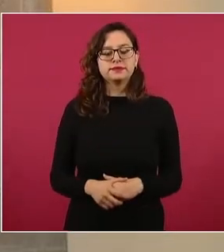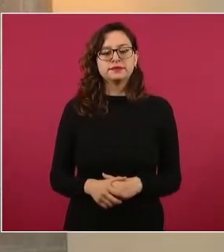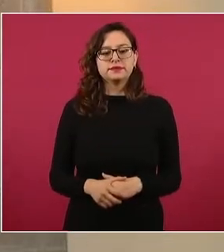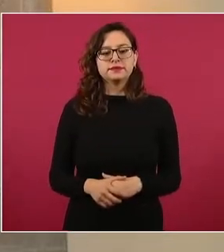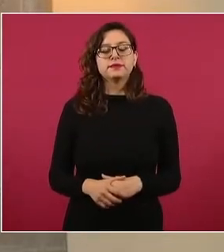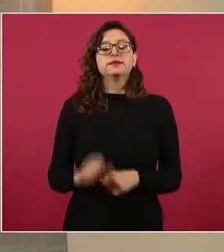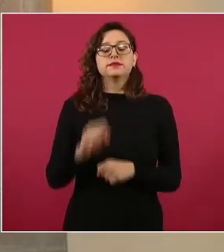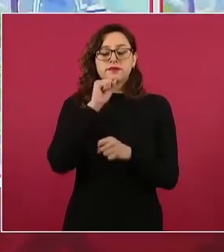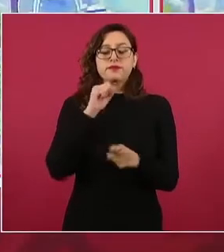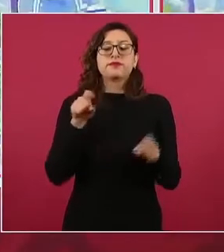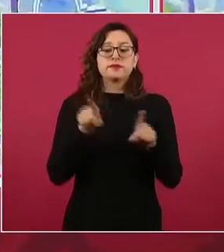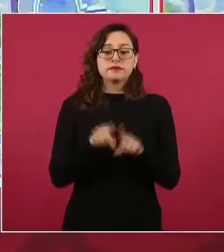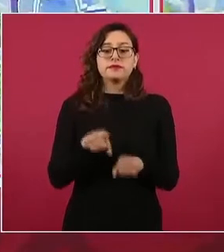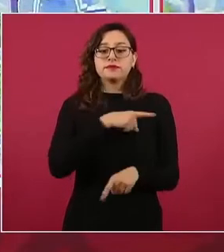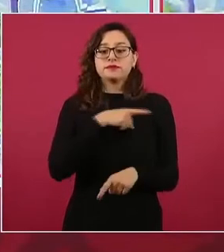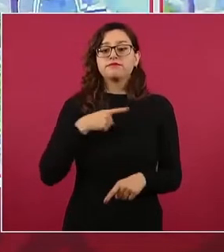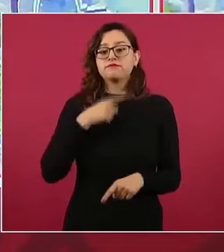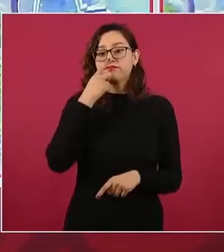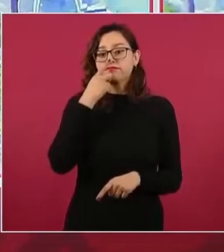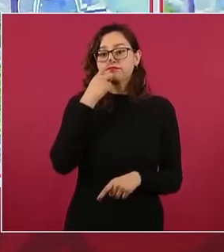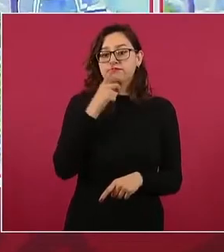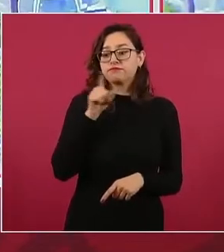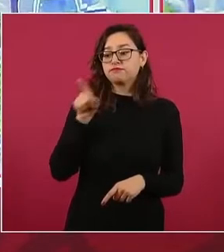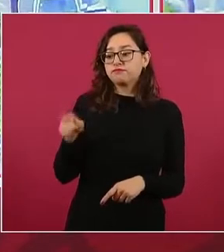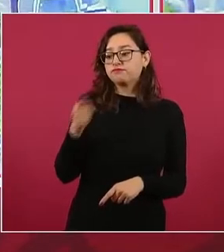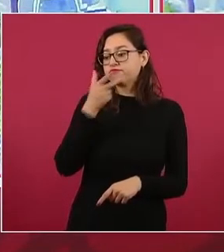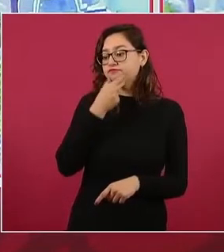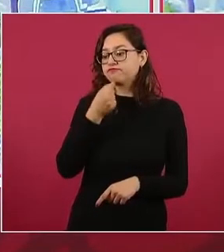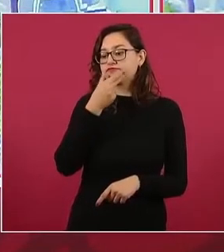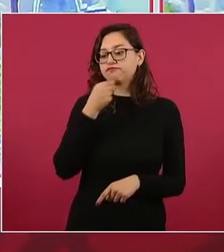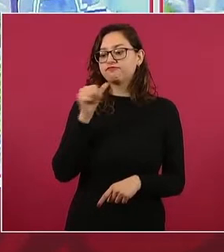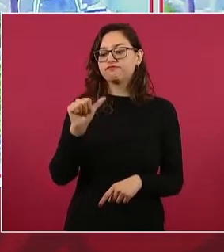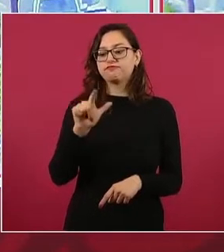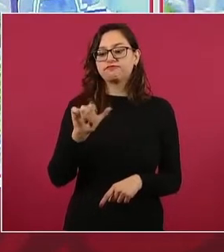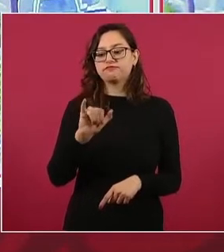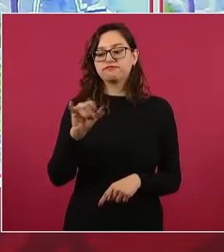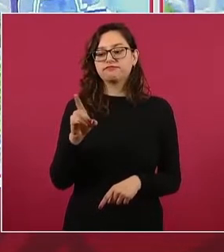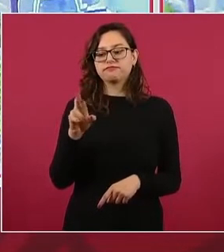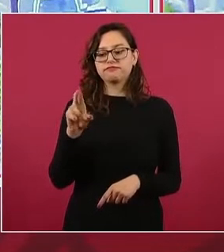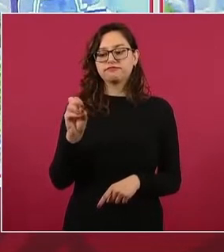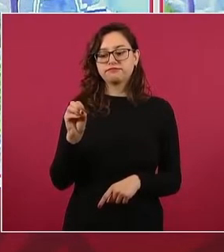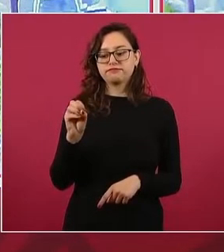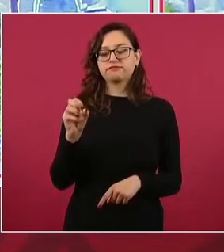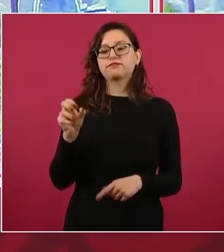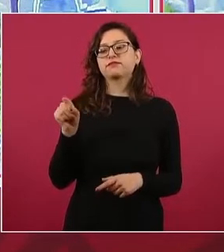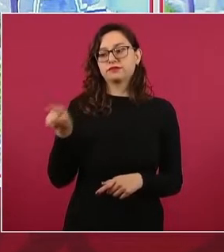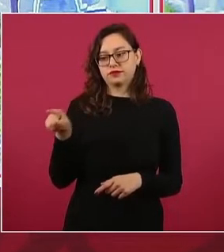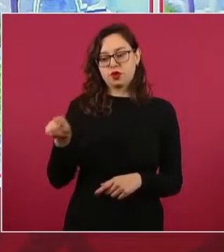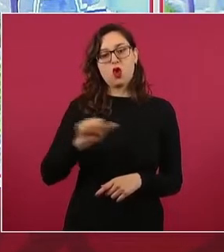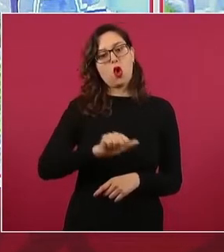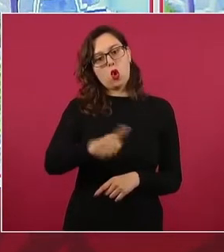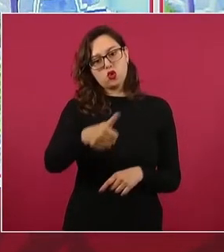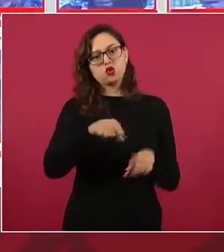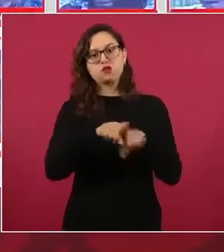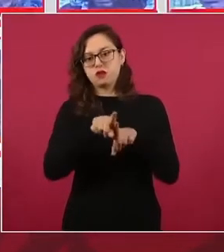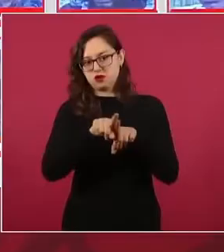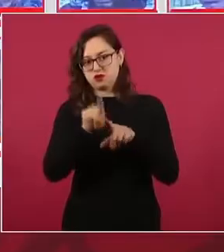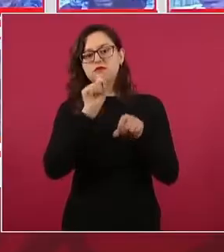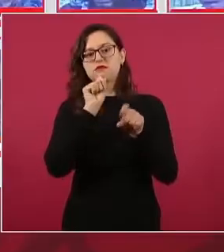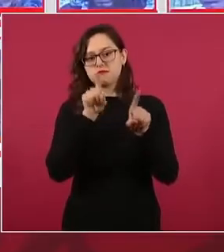previamente Alejandro N. habría también asesinado a un hermano de Abel. Siguiente.